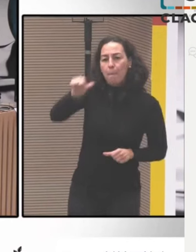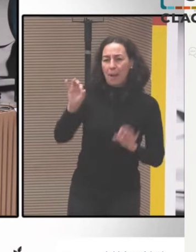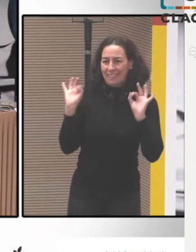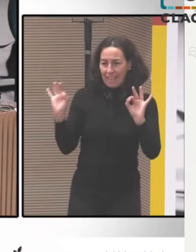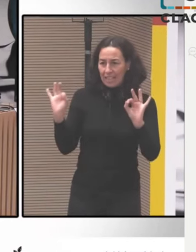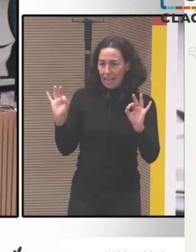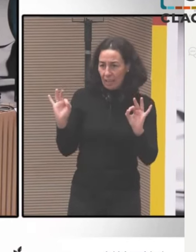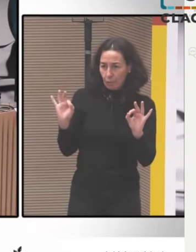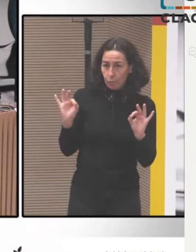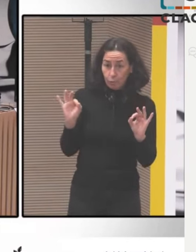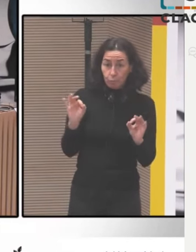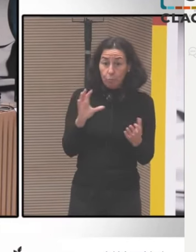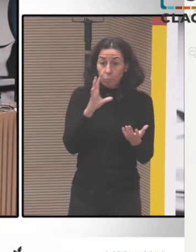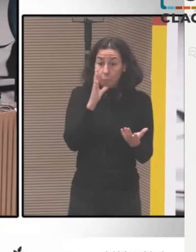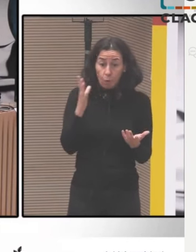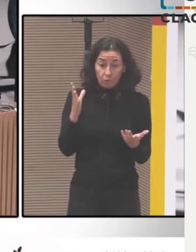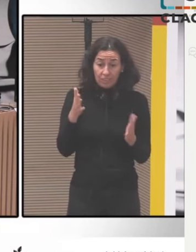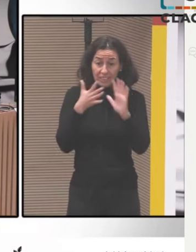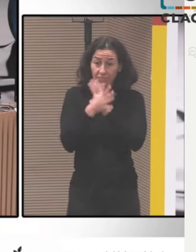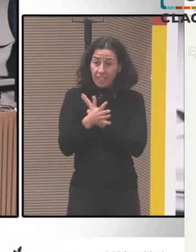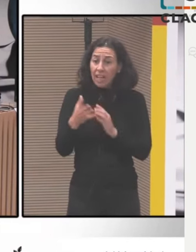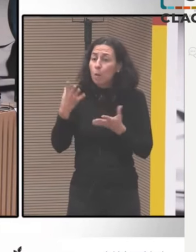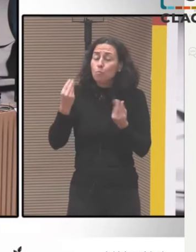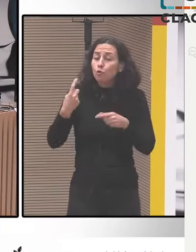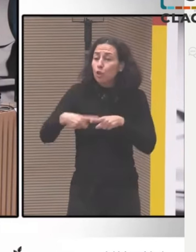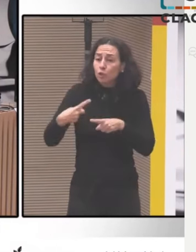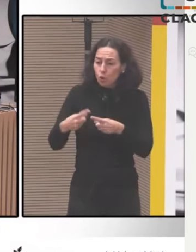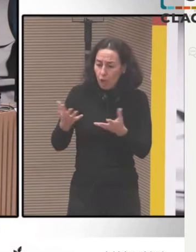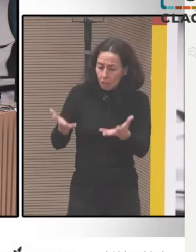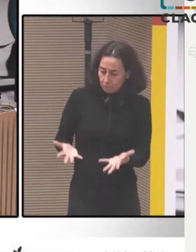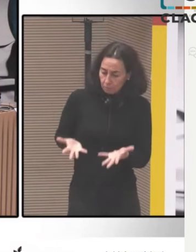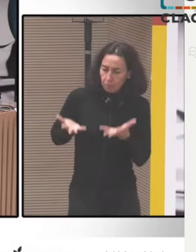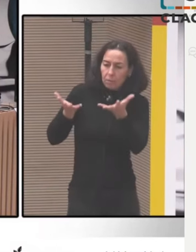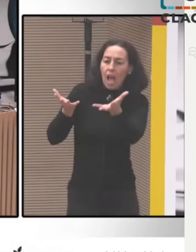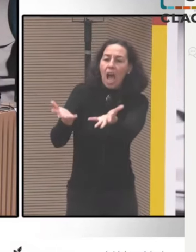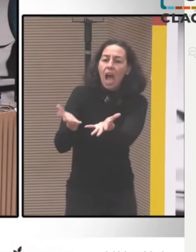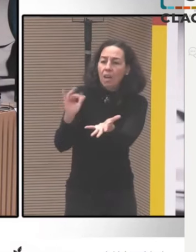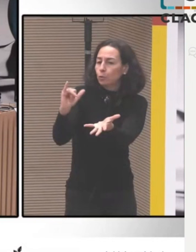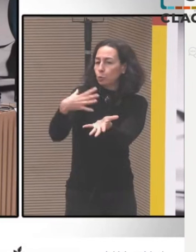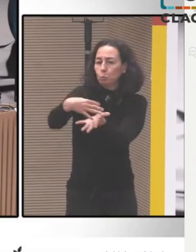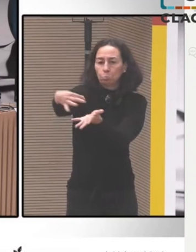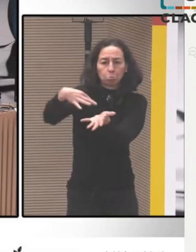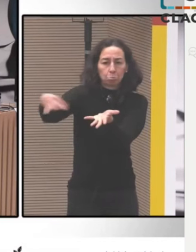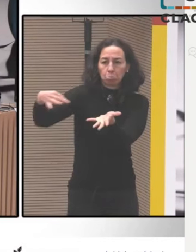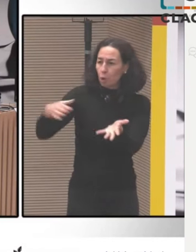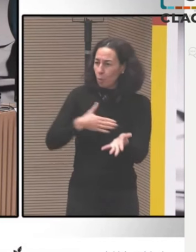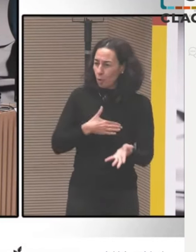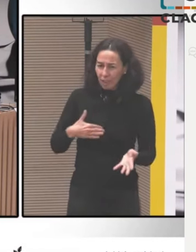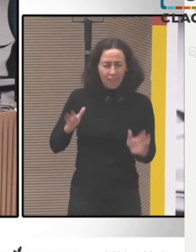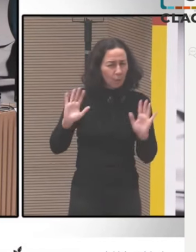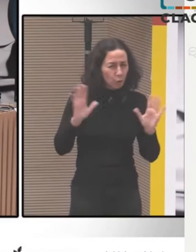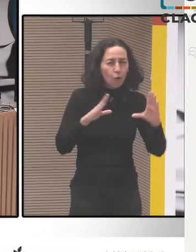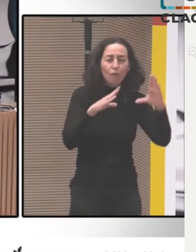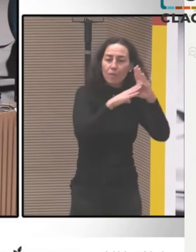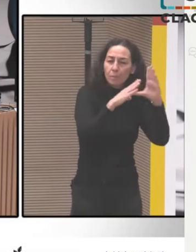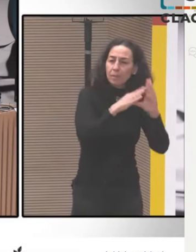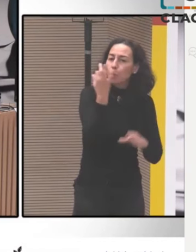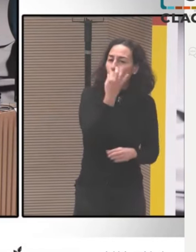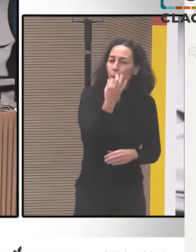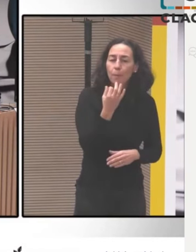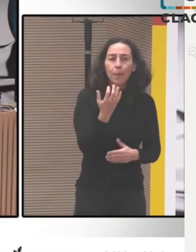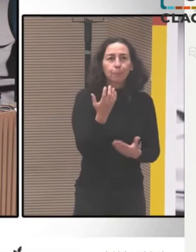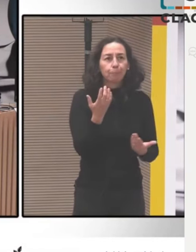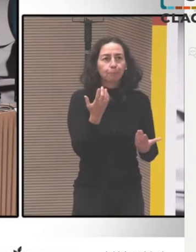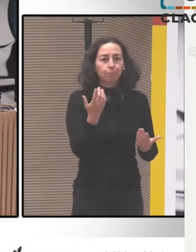indígenas de diferentes movimientos desde el feminismo comunitario con las compañeras de Bolivia,